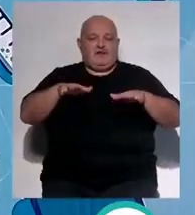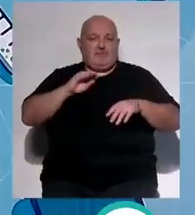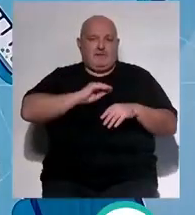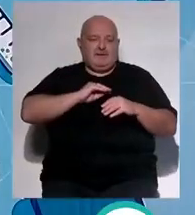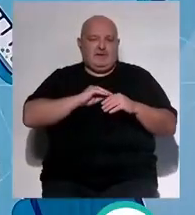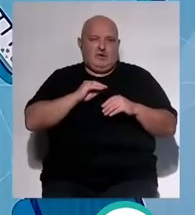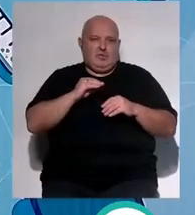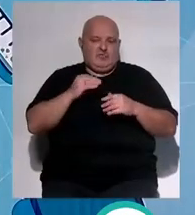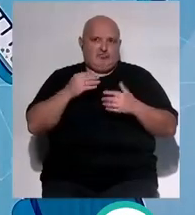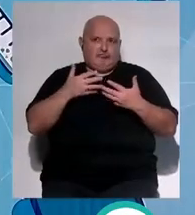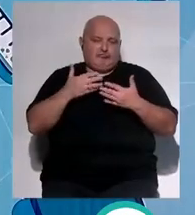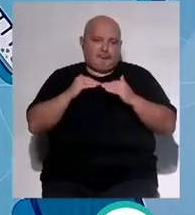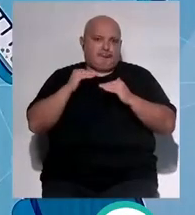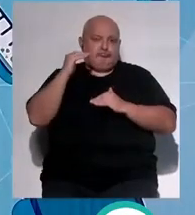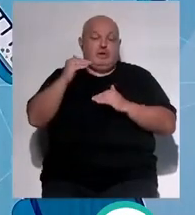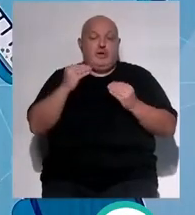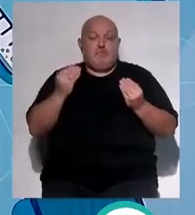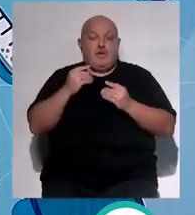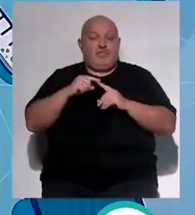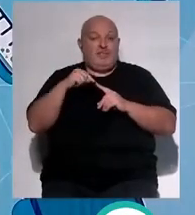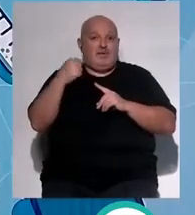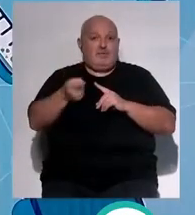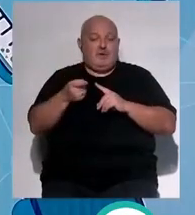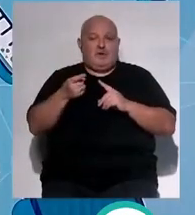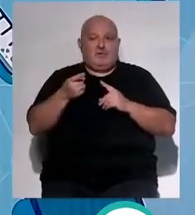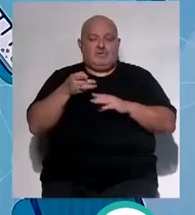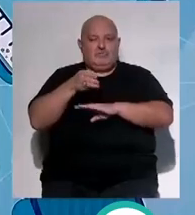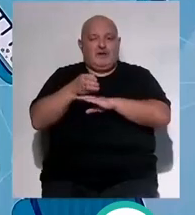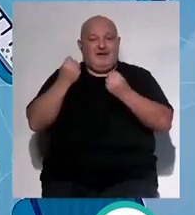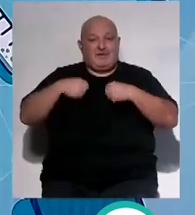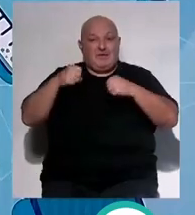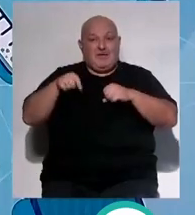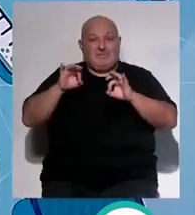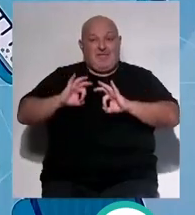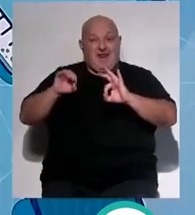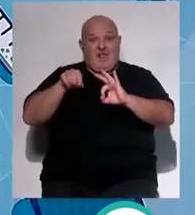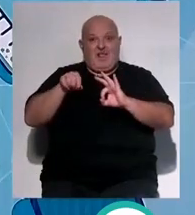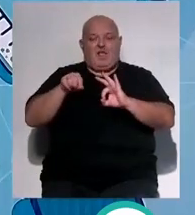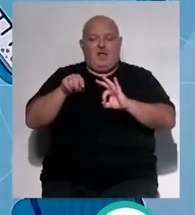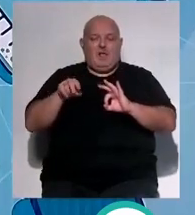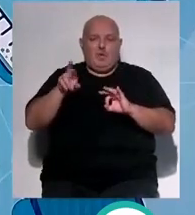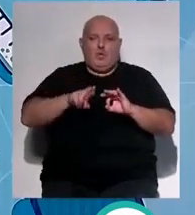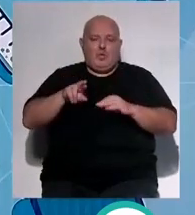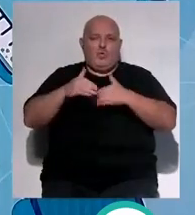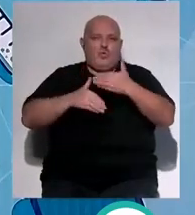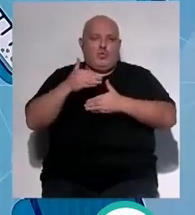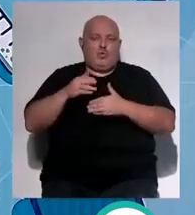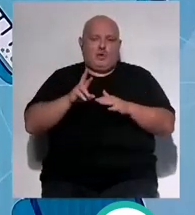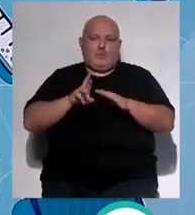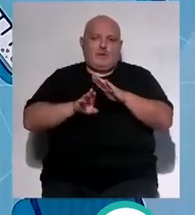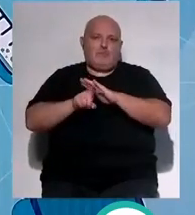bastante severo y la mejoría posterior después de someterse a la rehabilitación vestibular y de ahí que la unidad funcione como